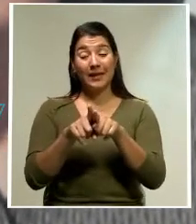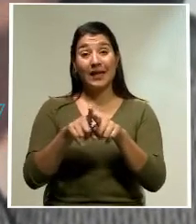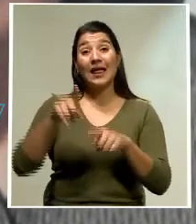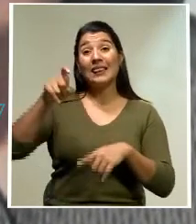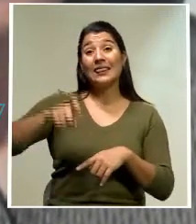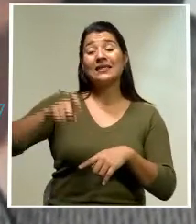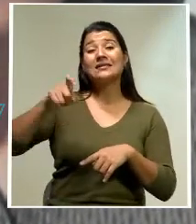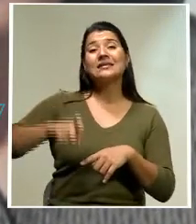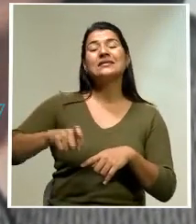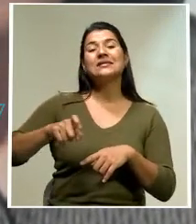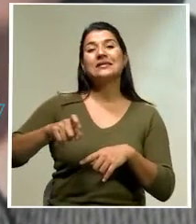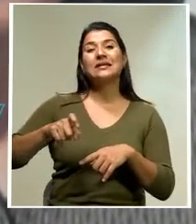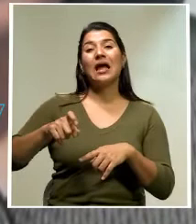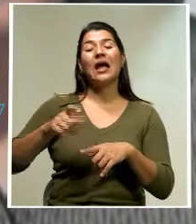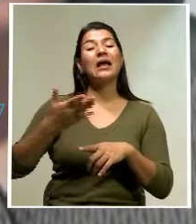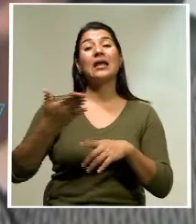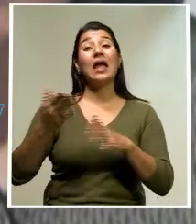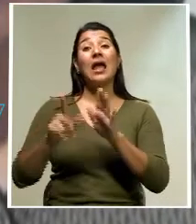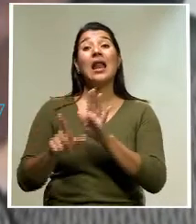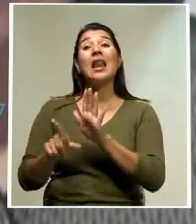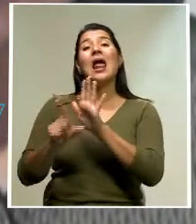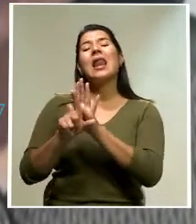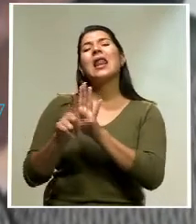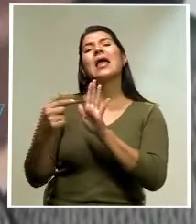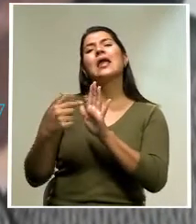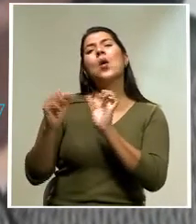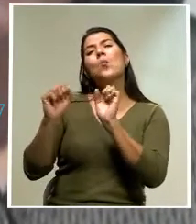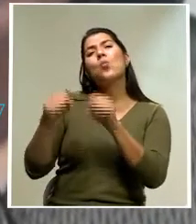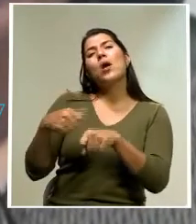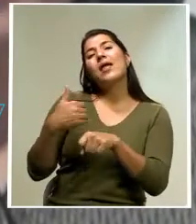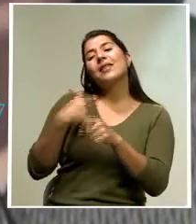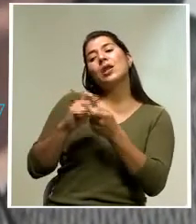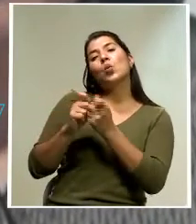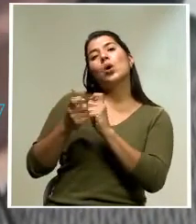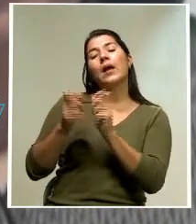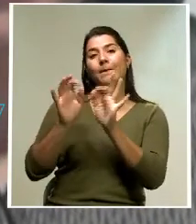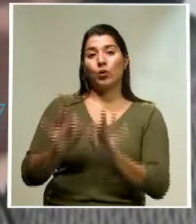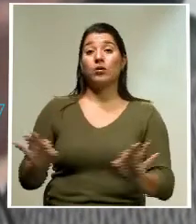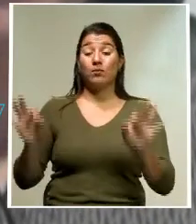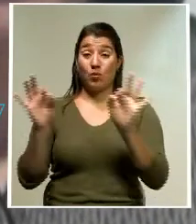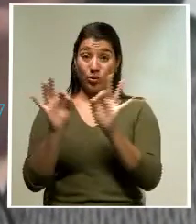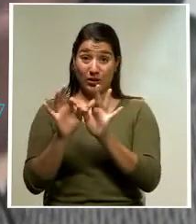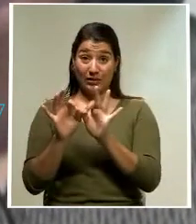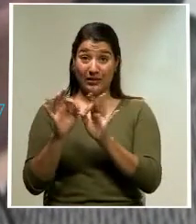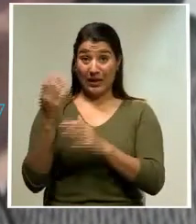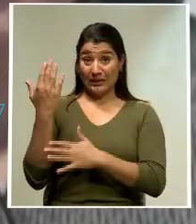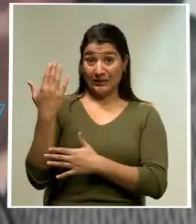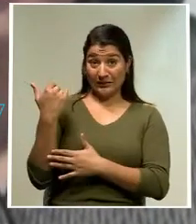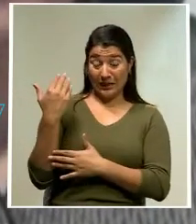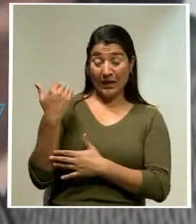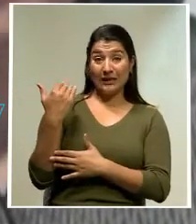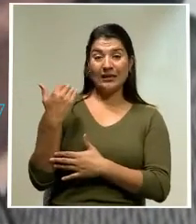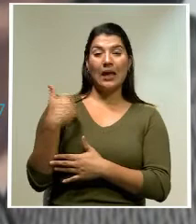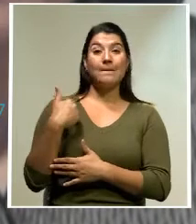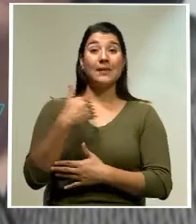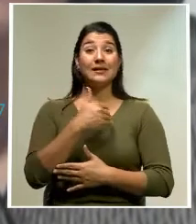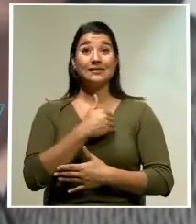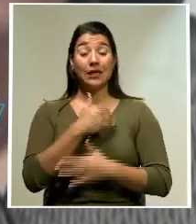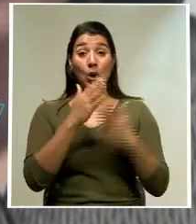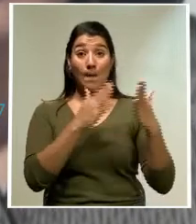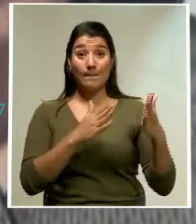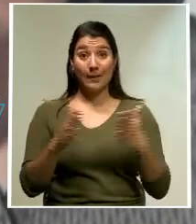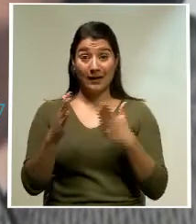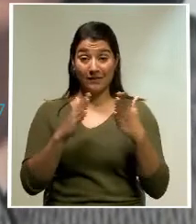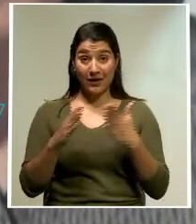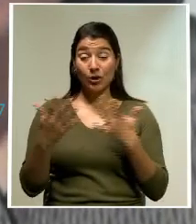la parte normativa tenga un ajuste importante. Recientemente, de hecho, el Ministerio de Planificación